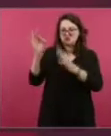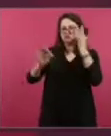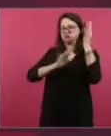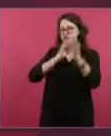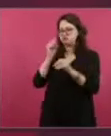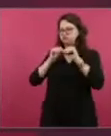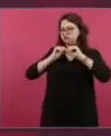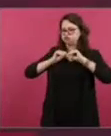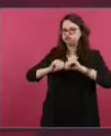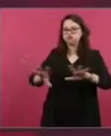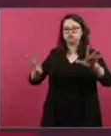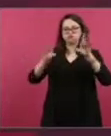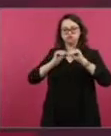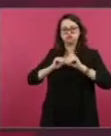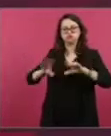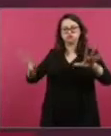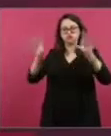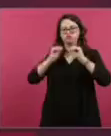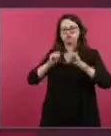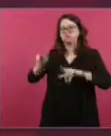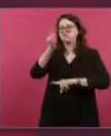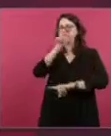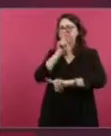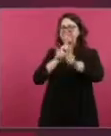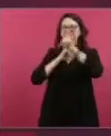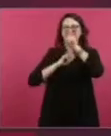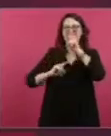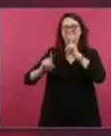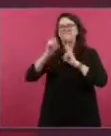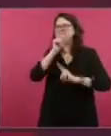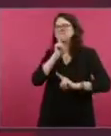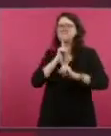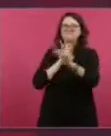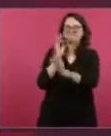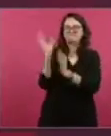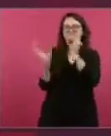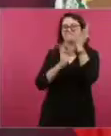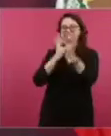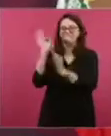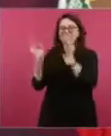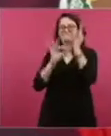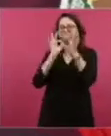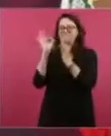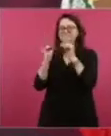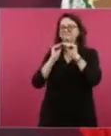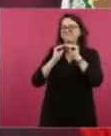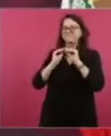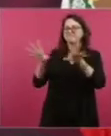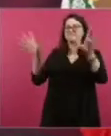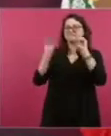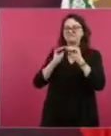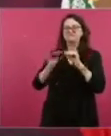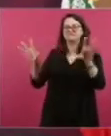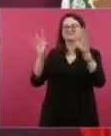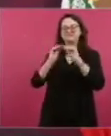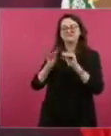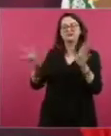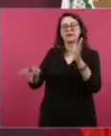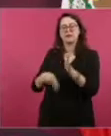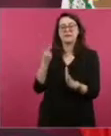en la mayoría de los medios,